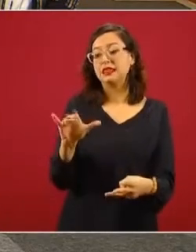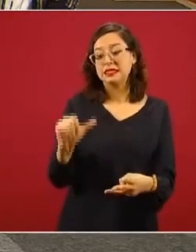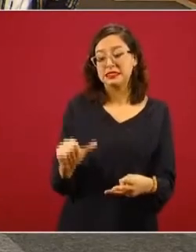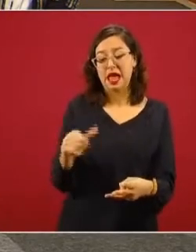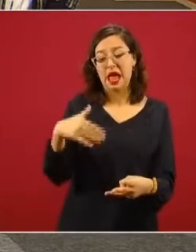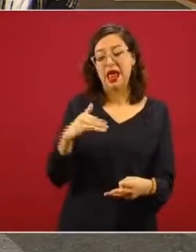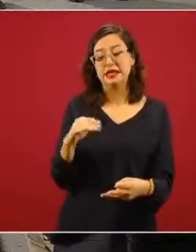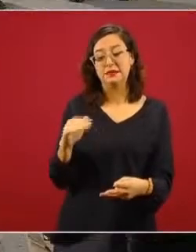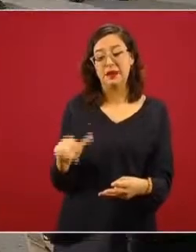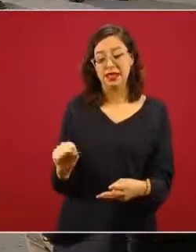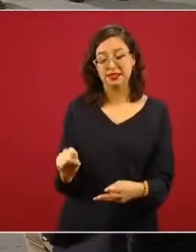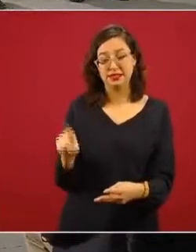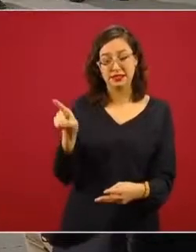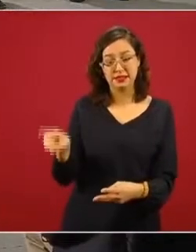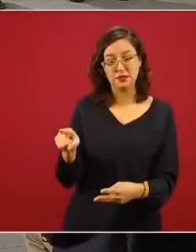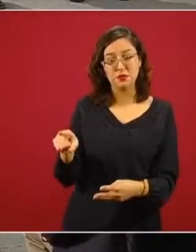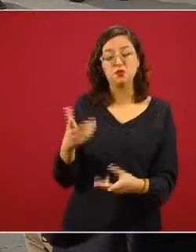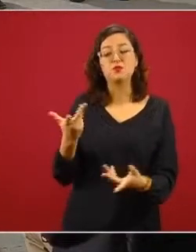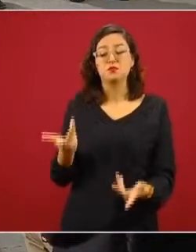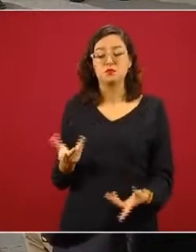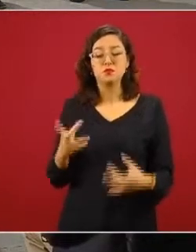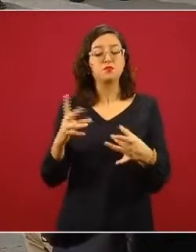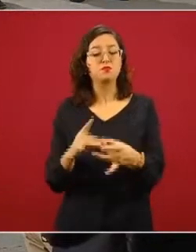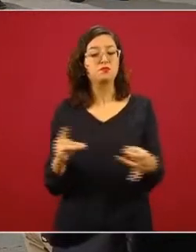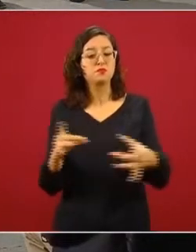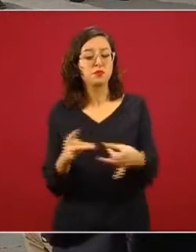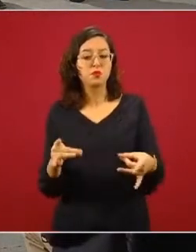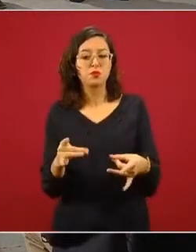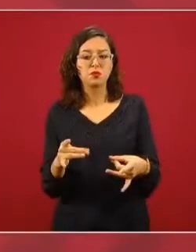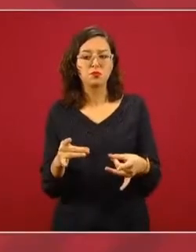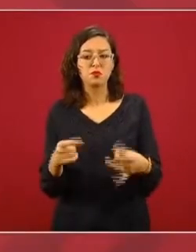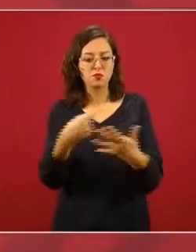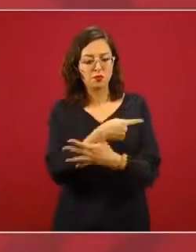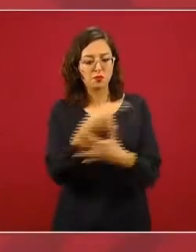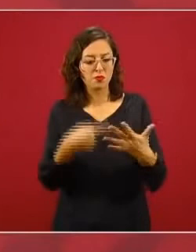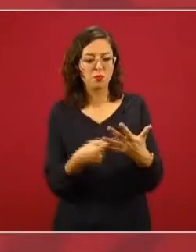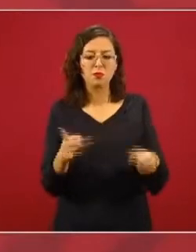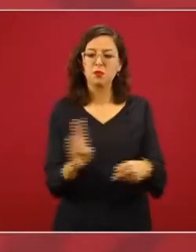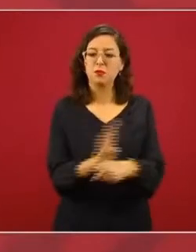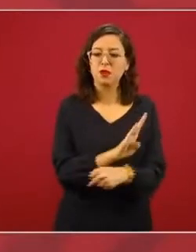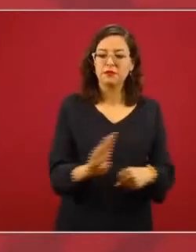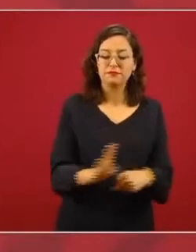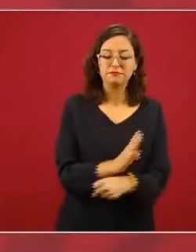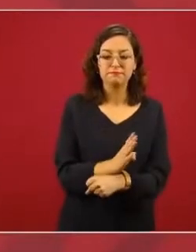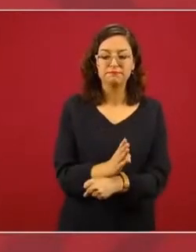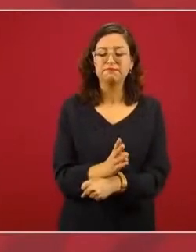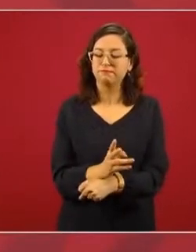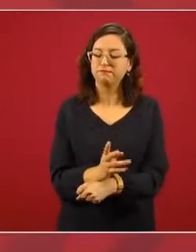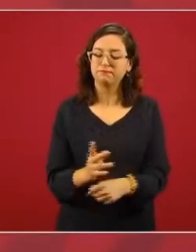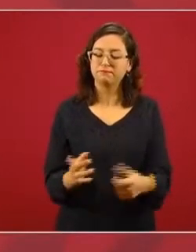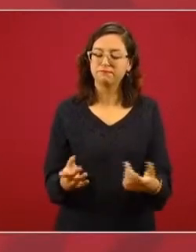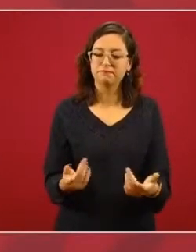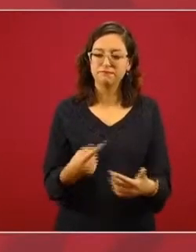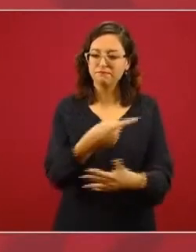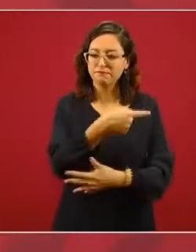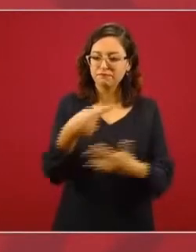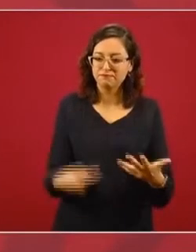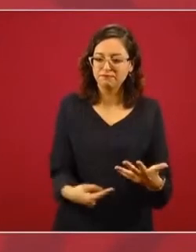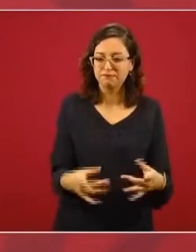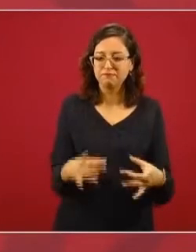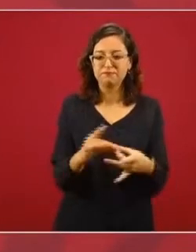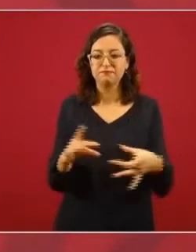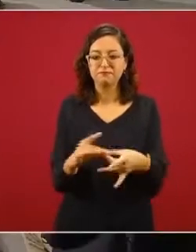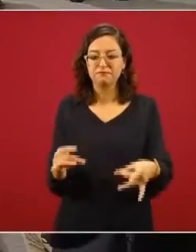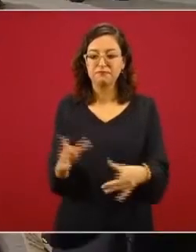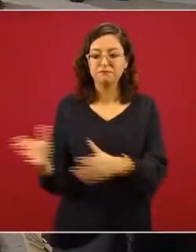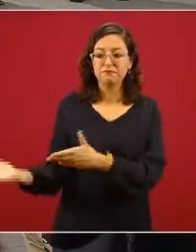se beneficia con esta medida. Entonces, vamos a darle la